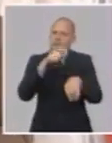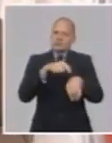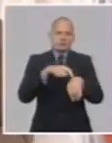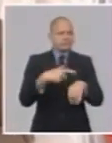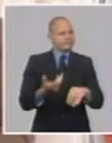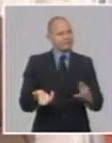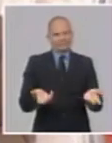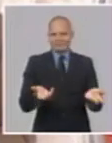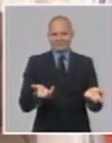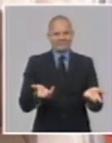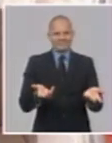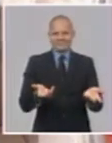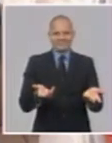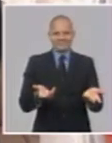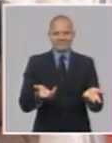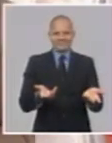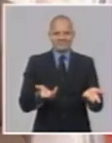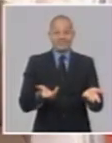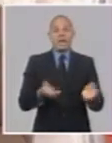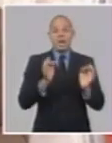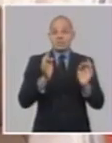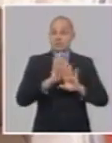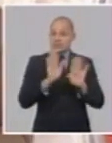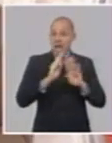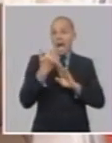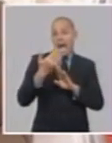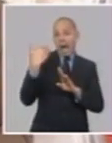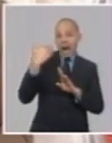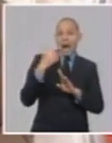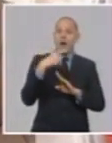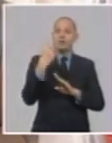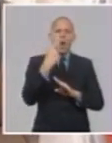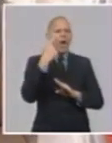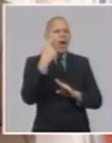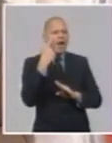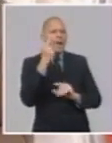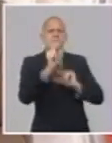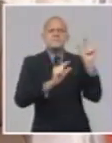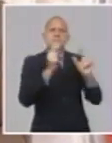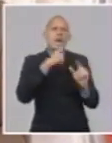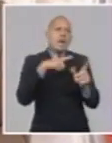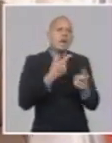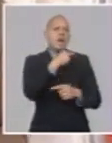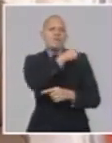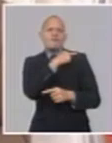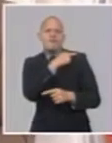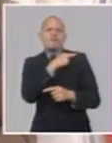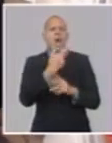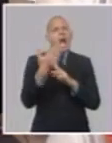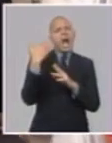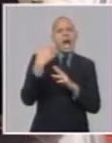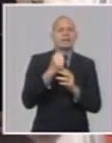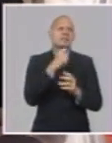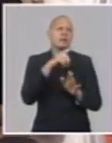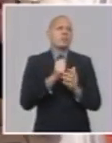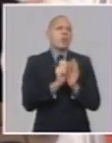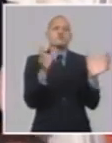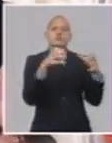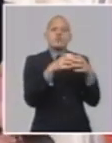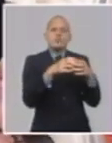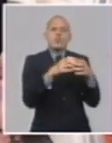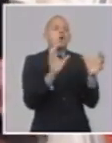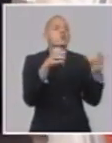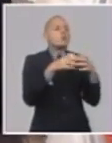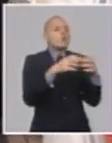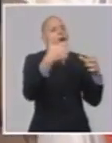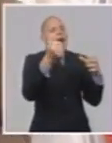compactación de los cargos para simplificar. Hoy existían cargos de grupo A, B, C, D, E, hasta el